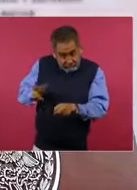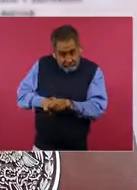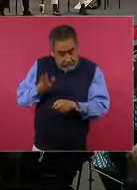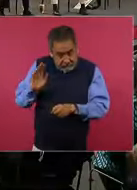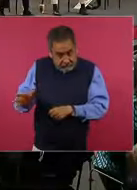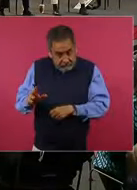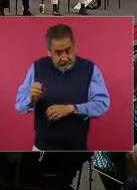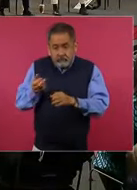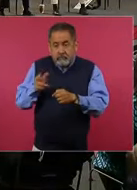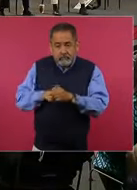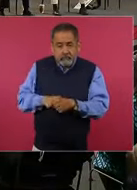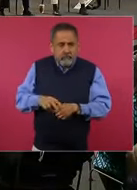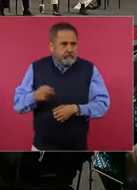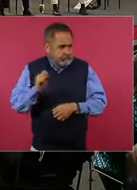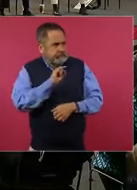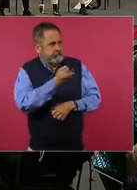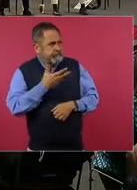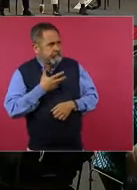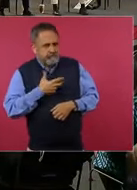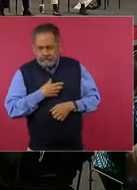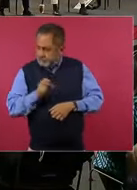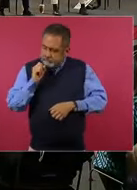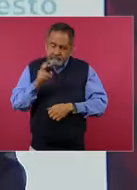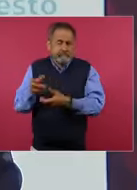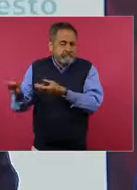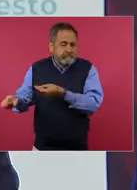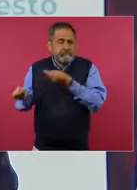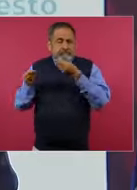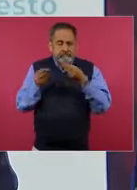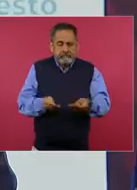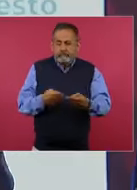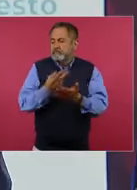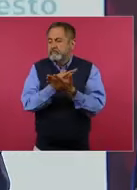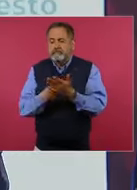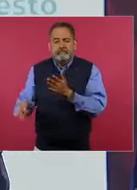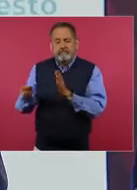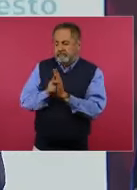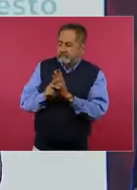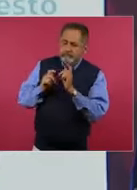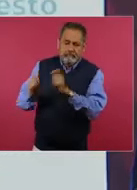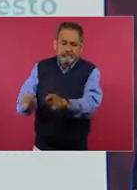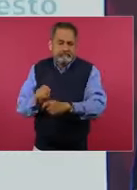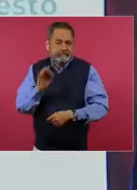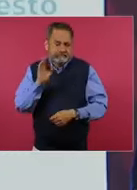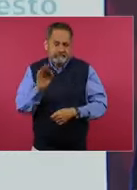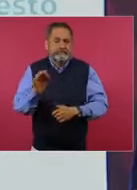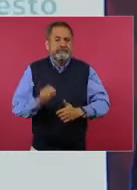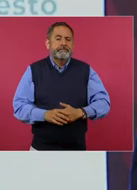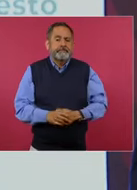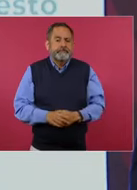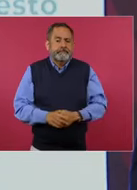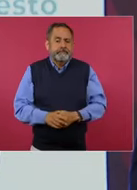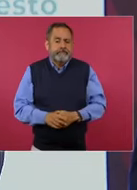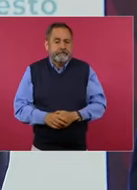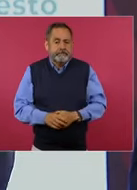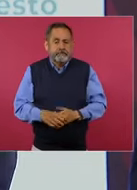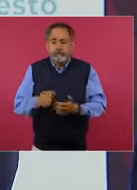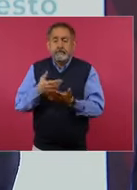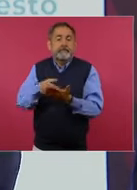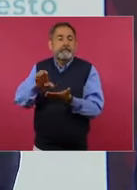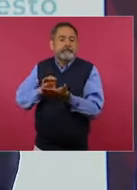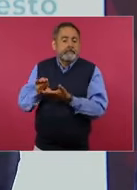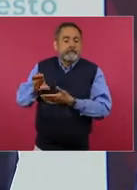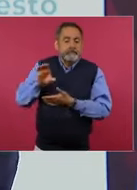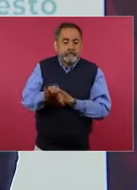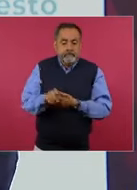El IMSS Bienestar atiende en hospitales y en centros de salud, por eso la basificación es muy grande. Ahora, la inversión, el costo